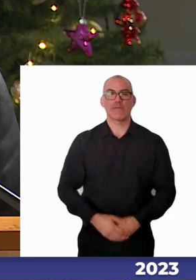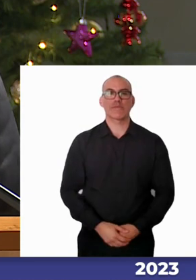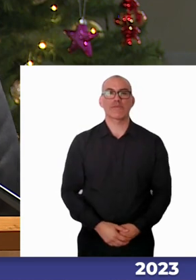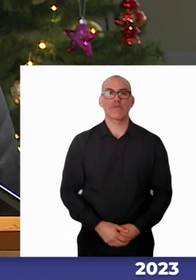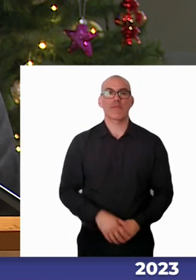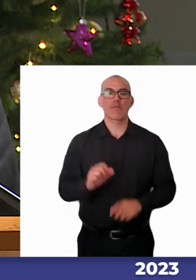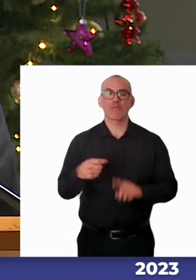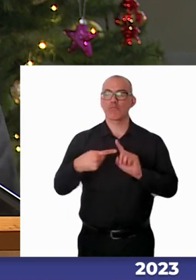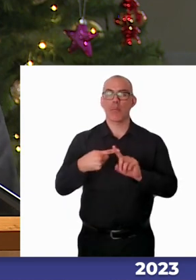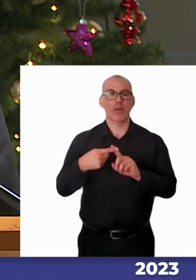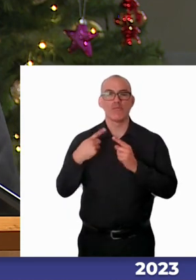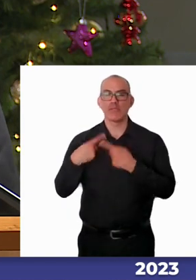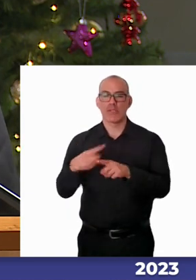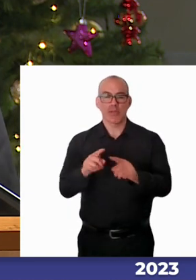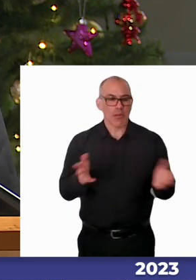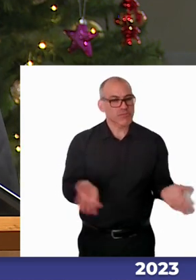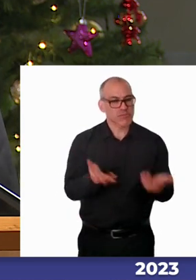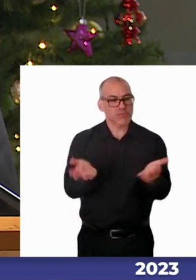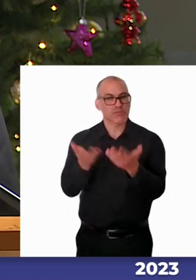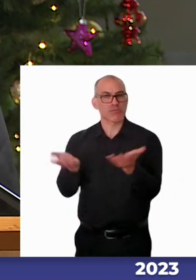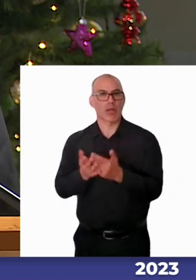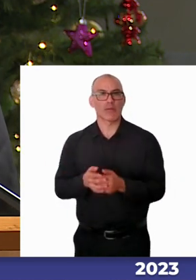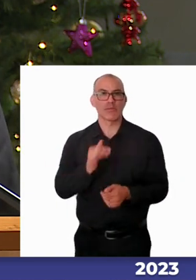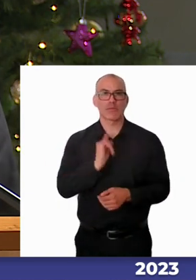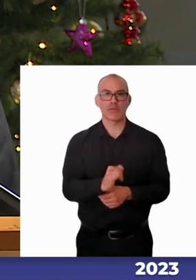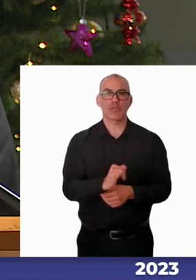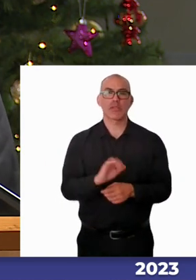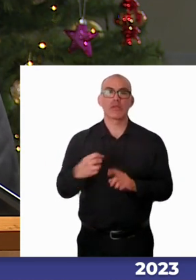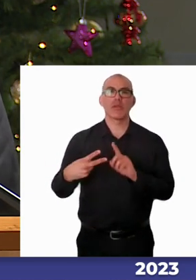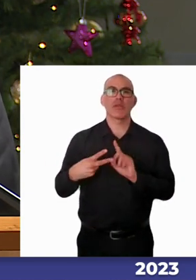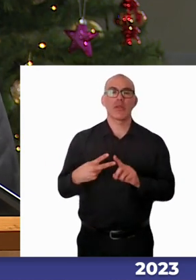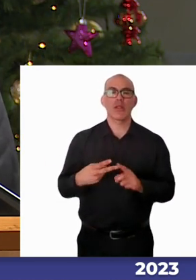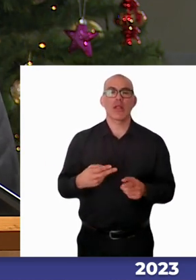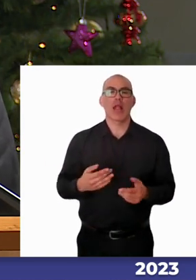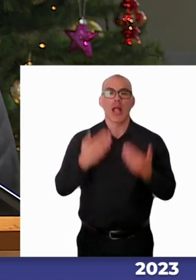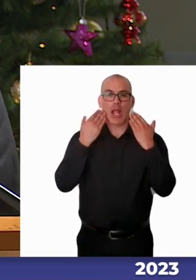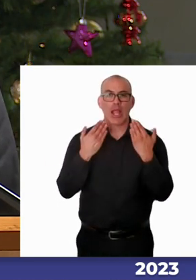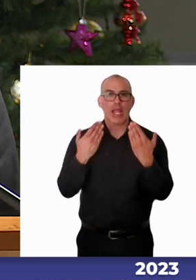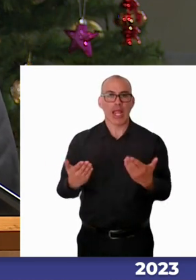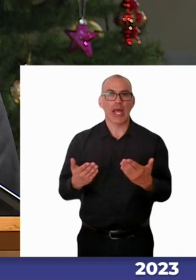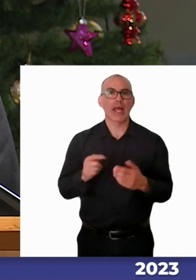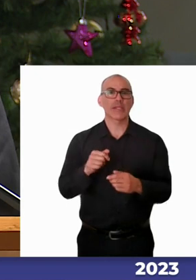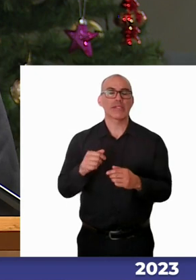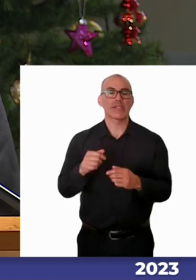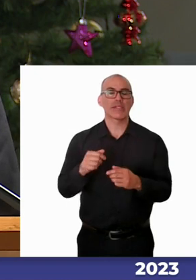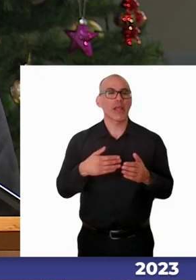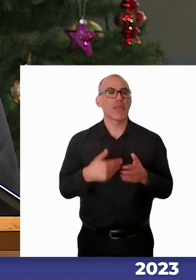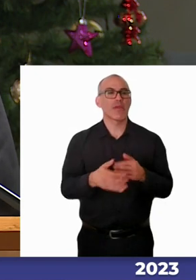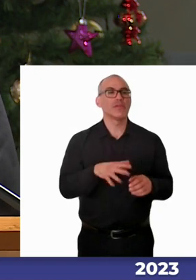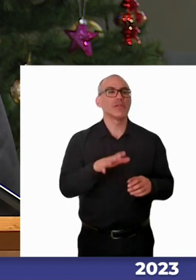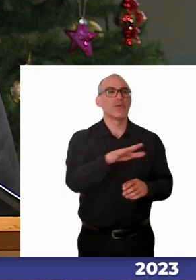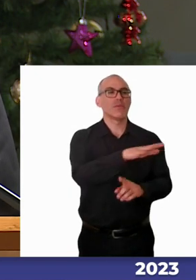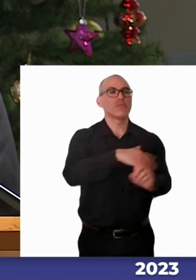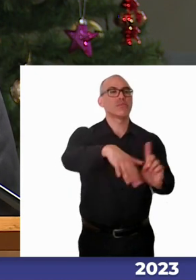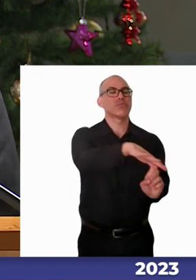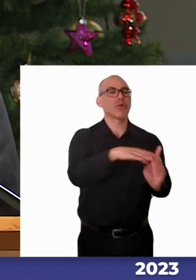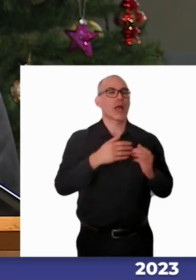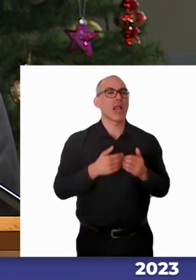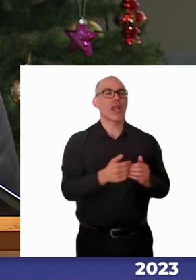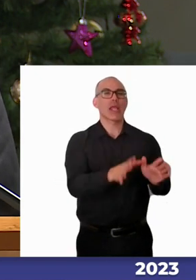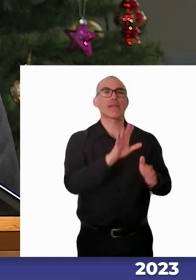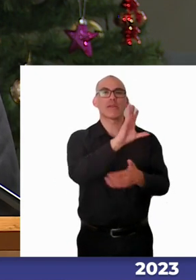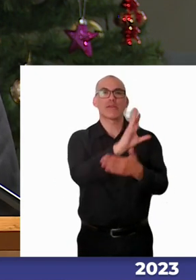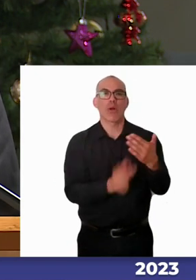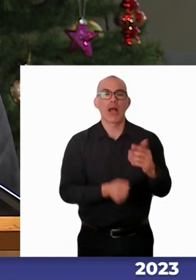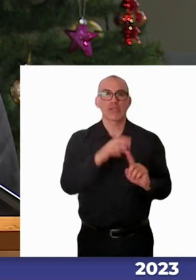todas sus formas y manifestaciones, segundo, garantizar ambientes libres de discriminación, tercero, trabajar en